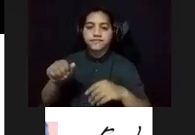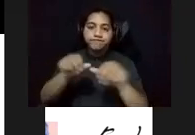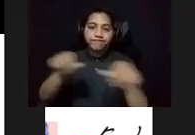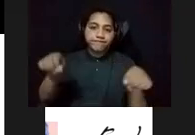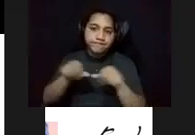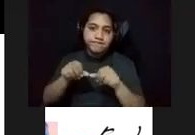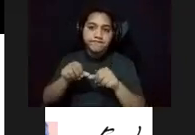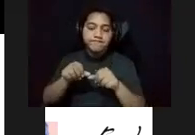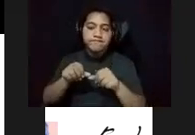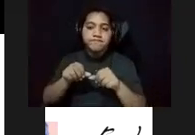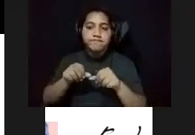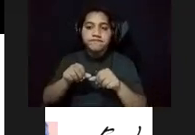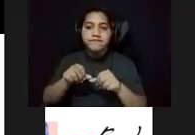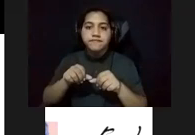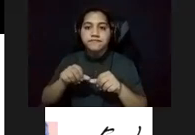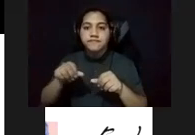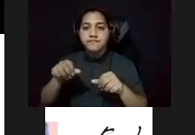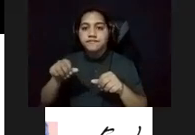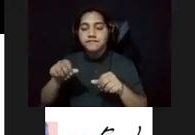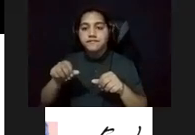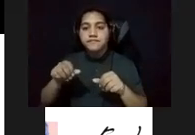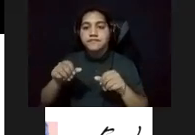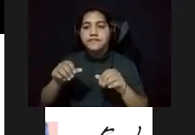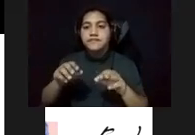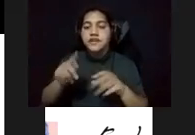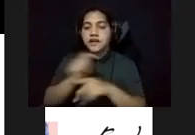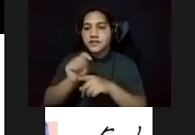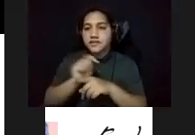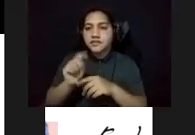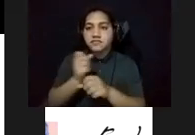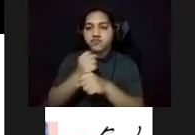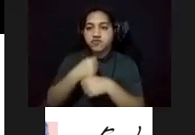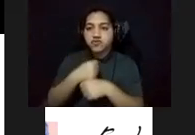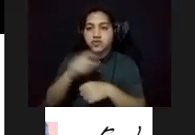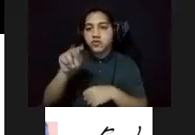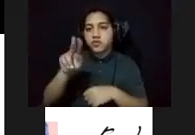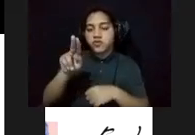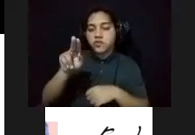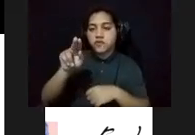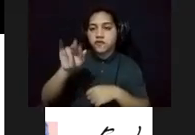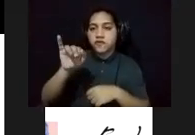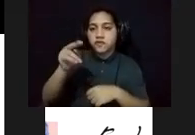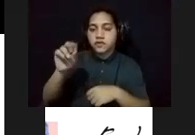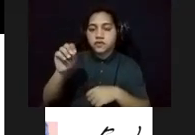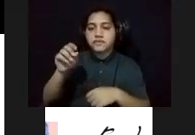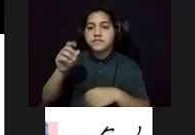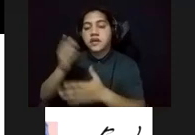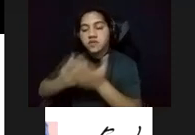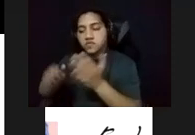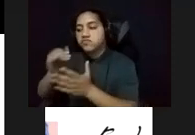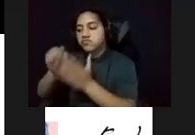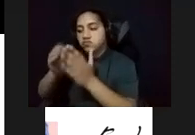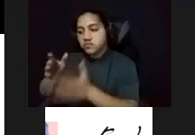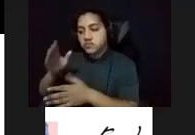el estudio La Darriere, el taller de producción de Tufiño y algunos artistas de la generación del 50.